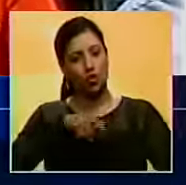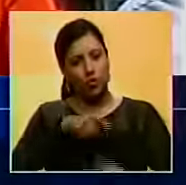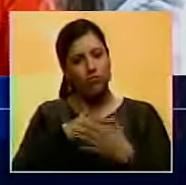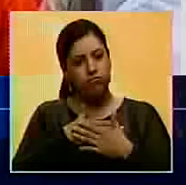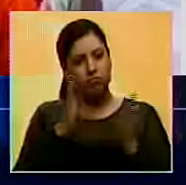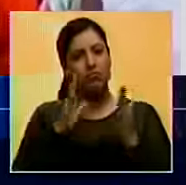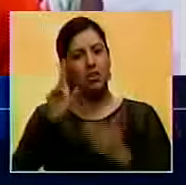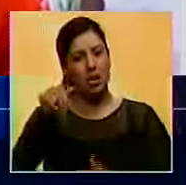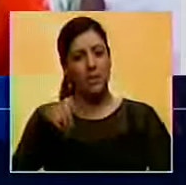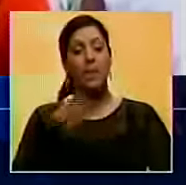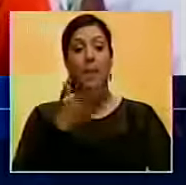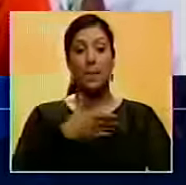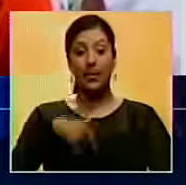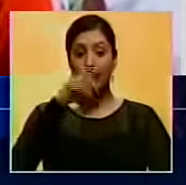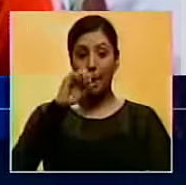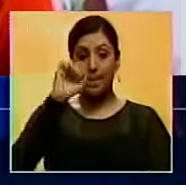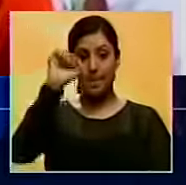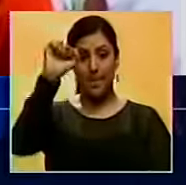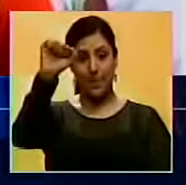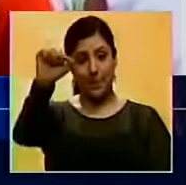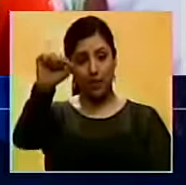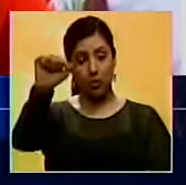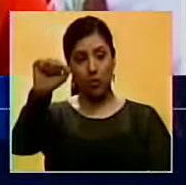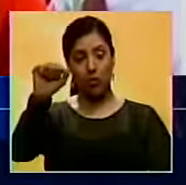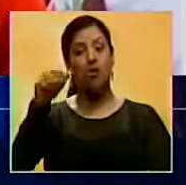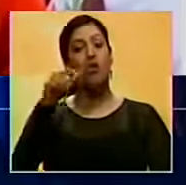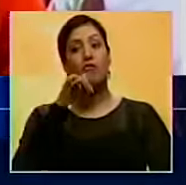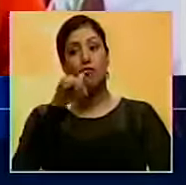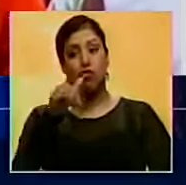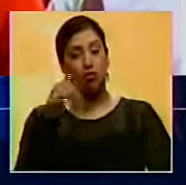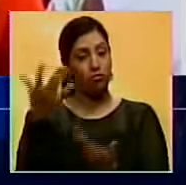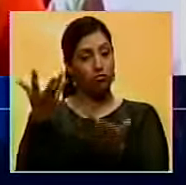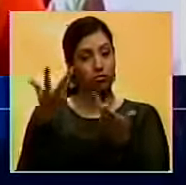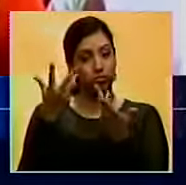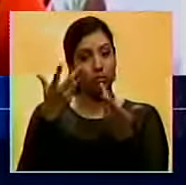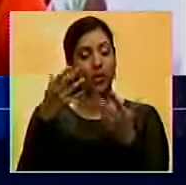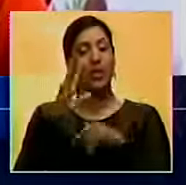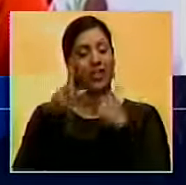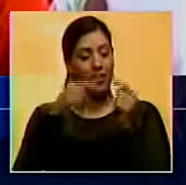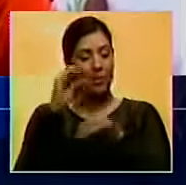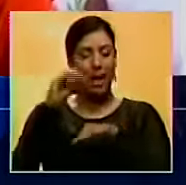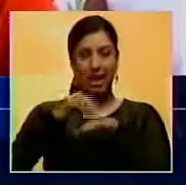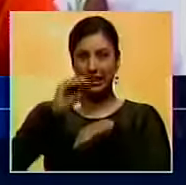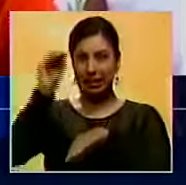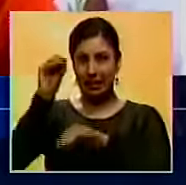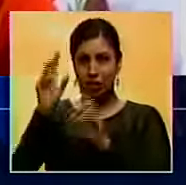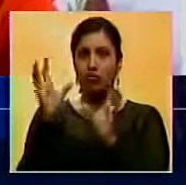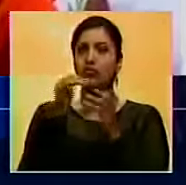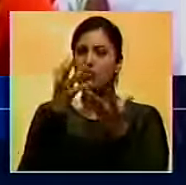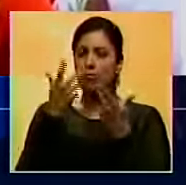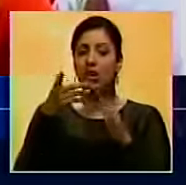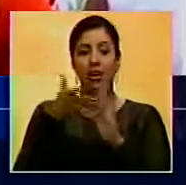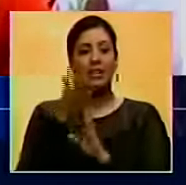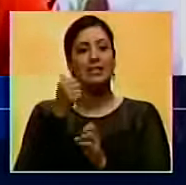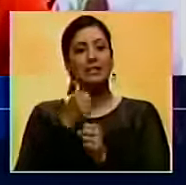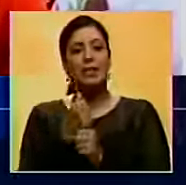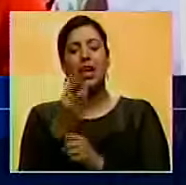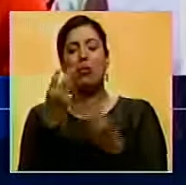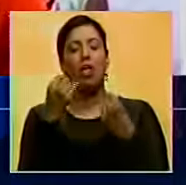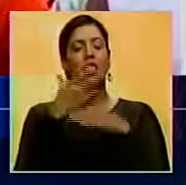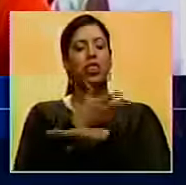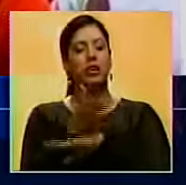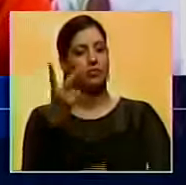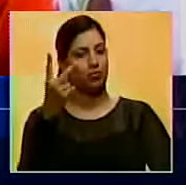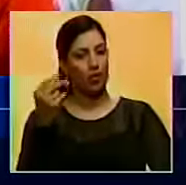dispuestos a hacerlo. El presidente Nicolás Maduro ha informado, luego de nuestra solicitud, que no esperemos mucho,